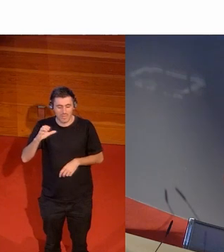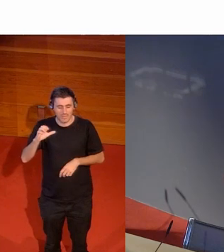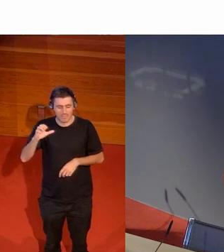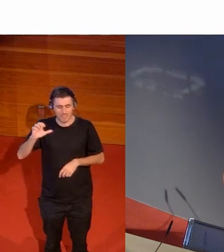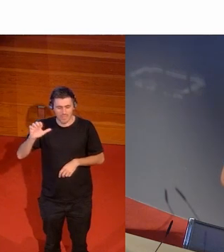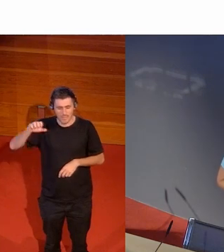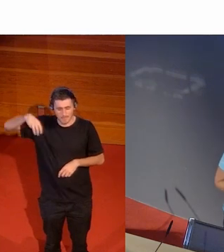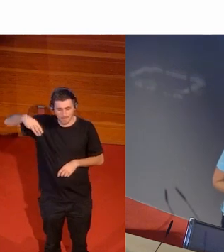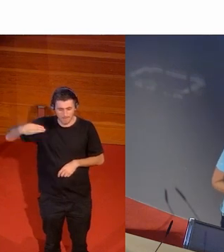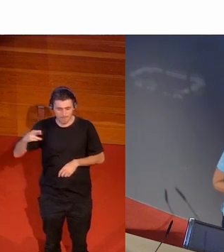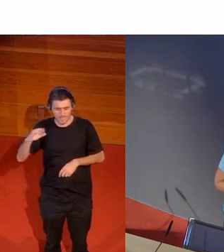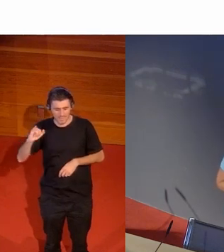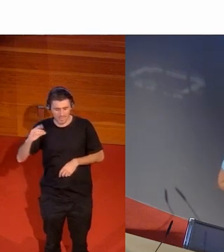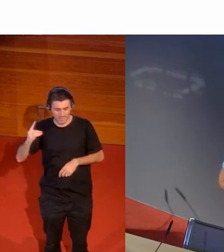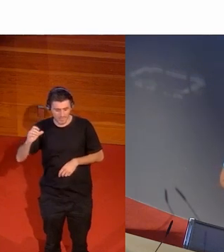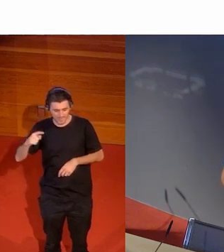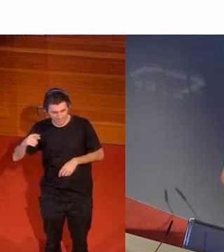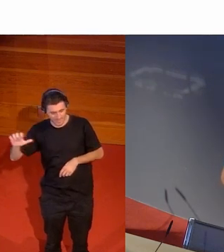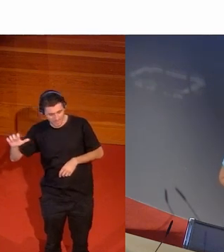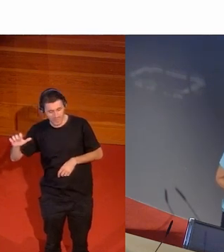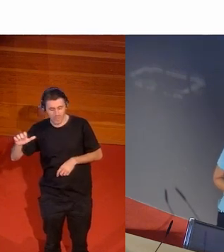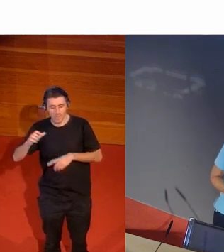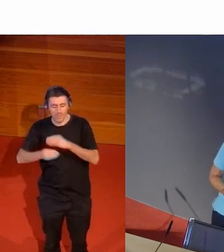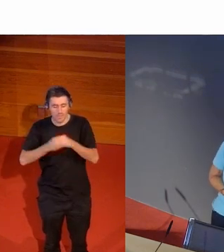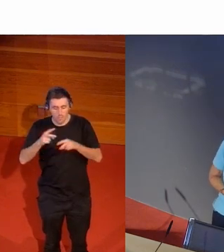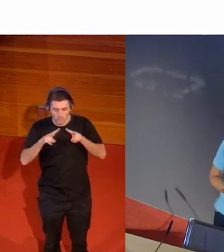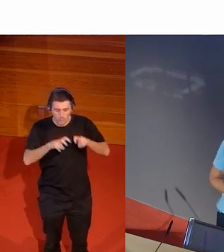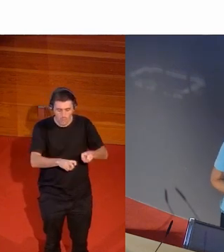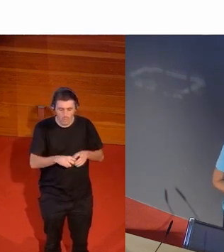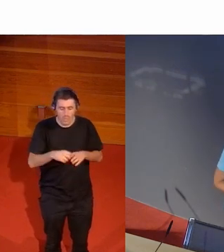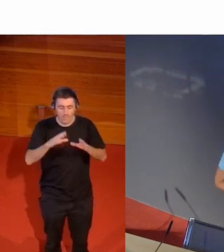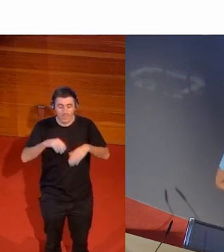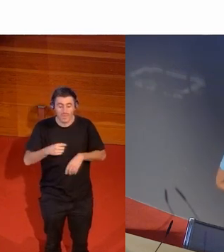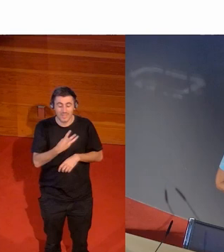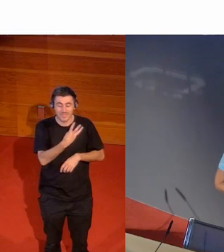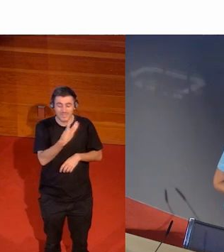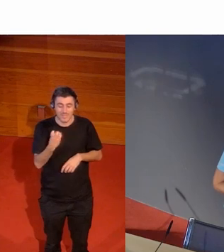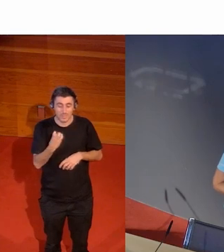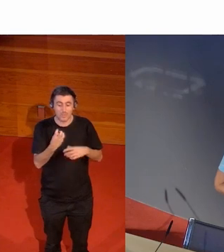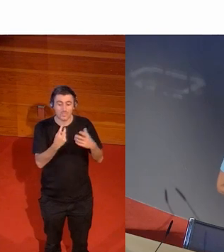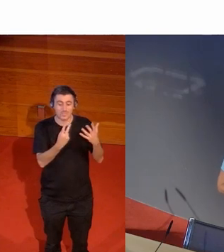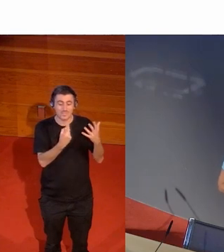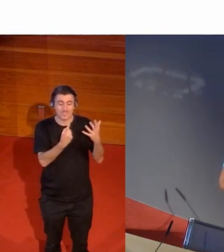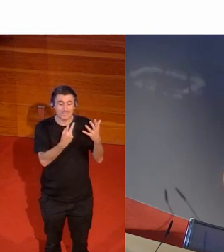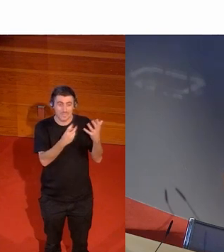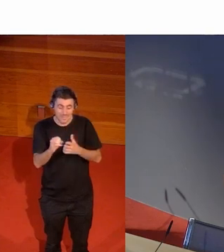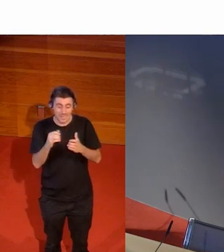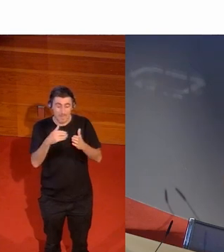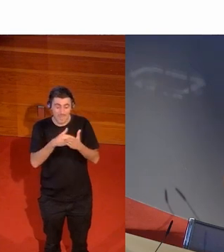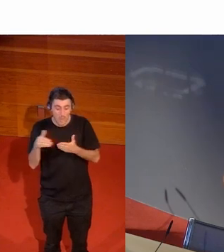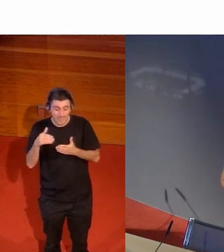lo veremos de 360 millones de términos durante esos Juegos y Palabras pero